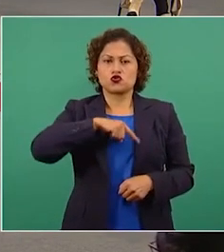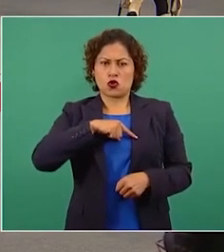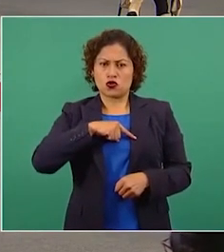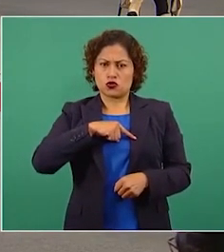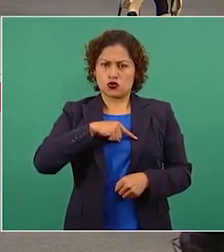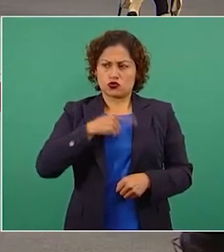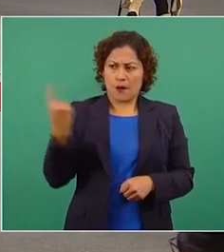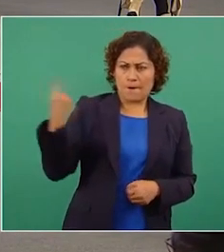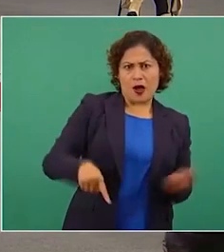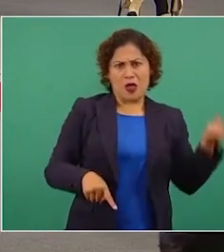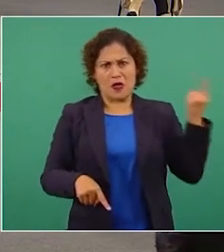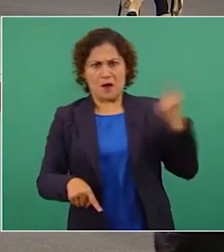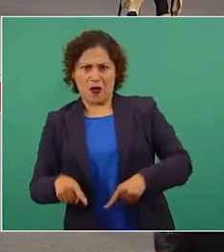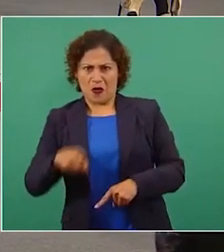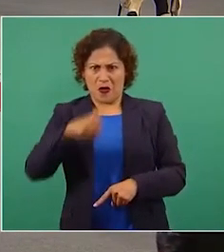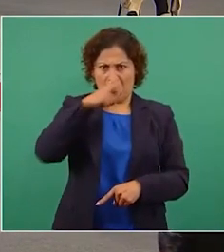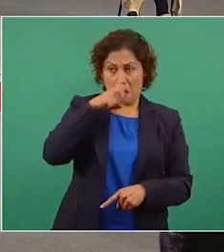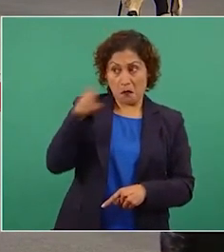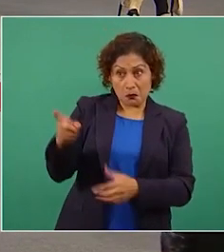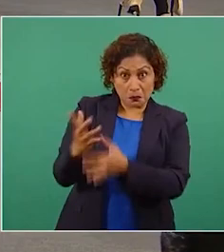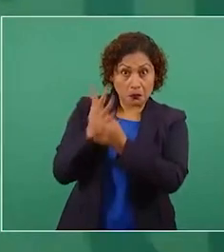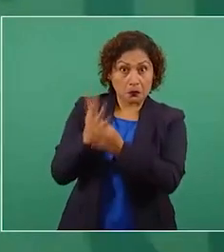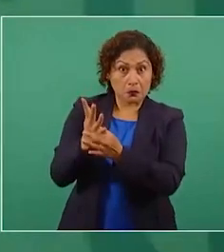vamos a escucharlo.